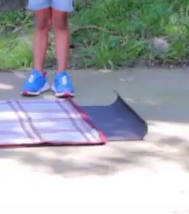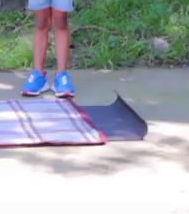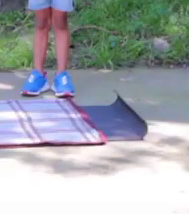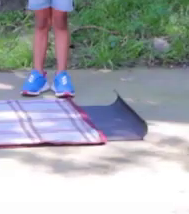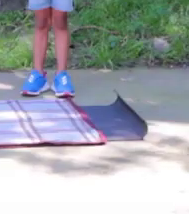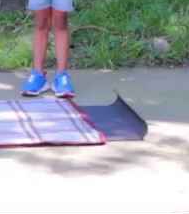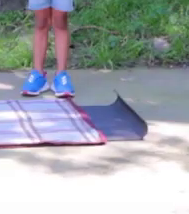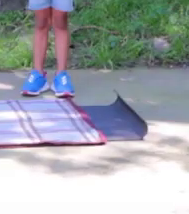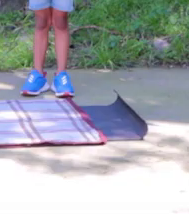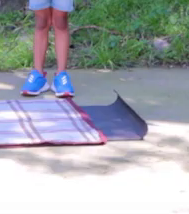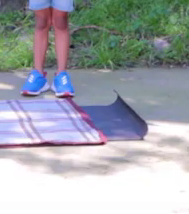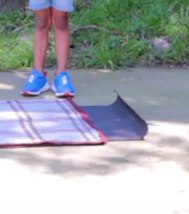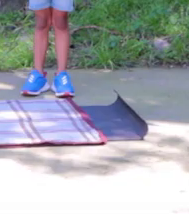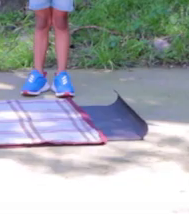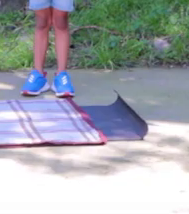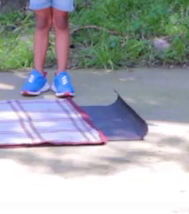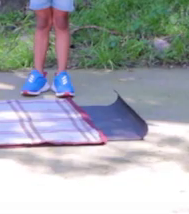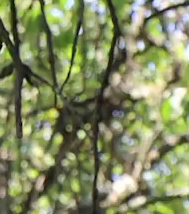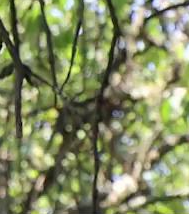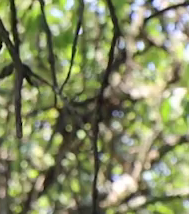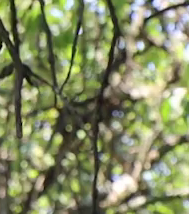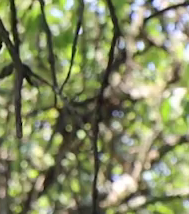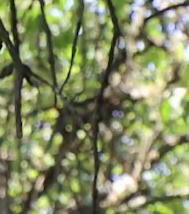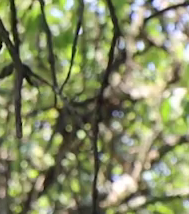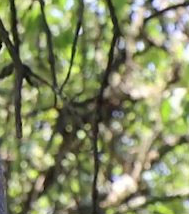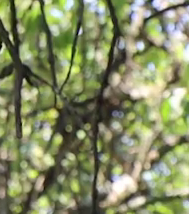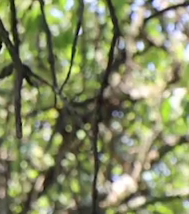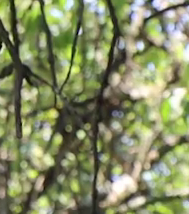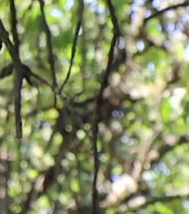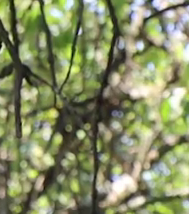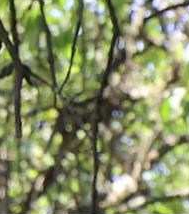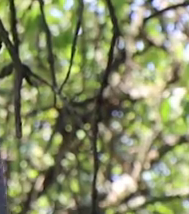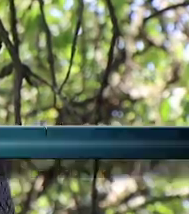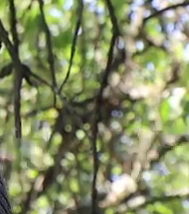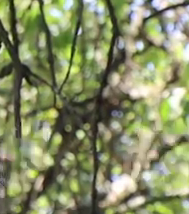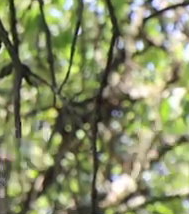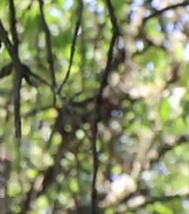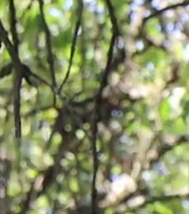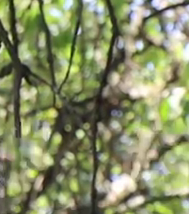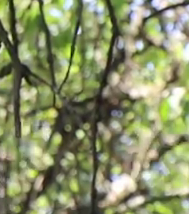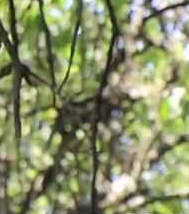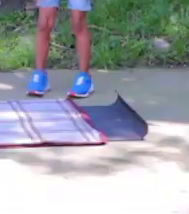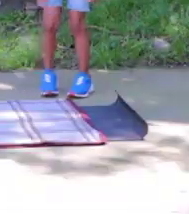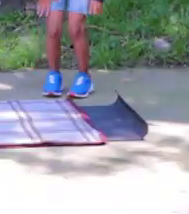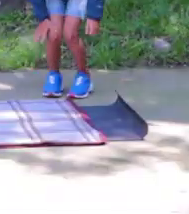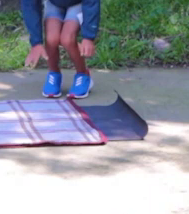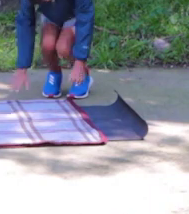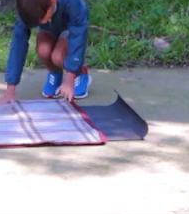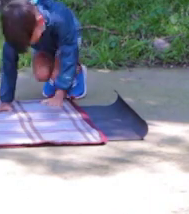Ahora, el siguiente ejercicio, vamos a trabajar lumbares. Lo que vamos a hacer, nos vamos a acostar boca abajo.